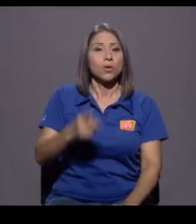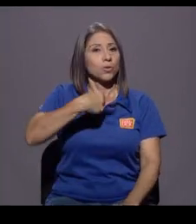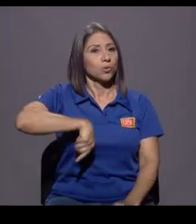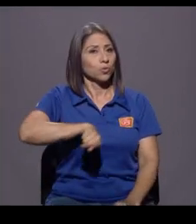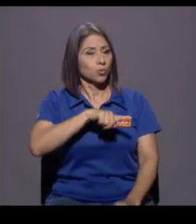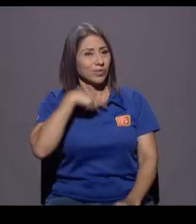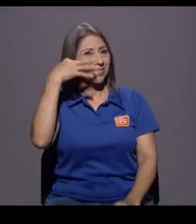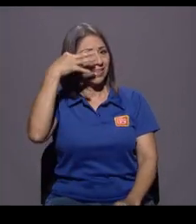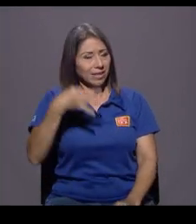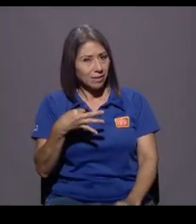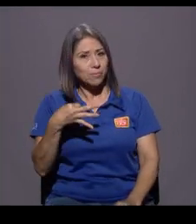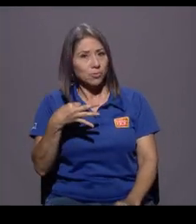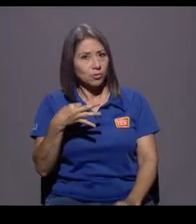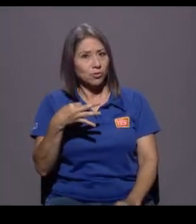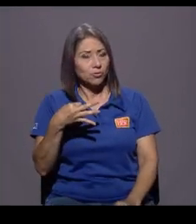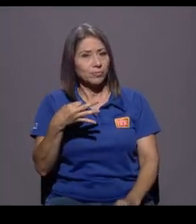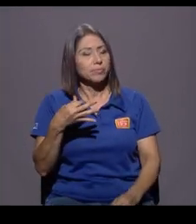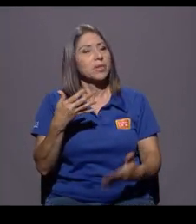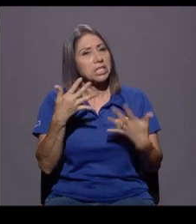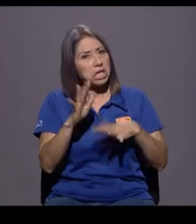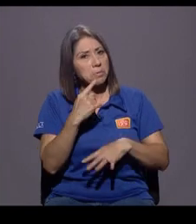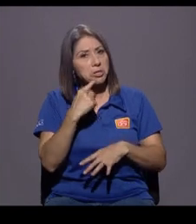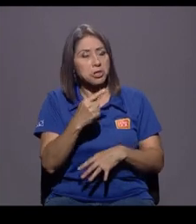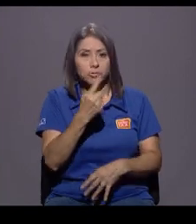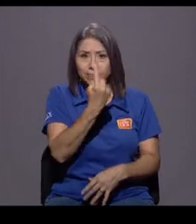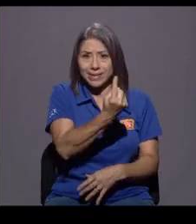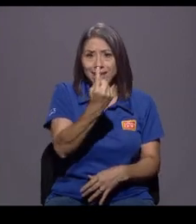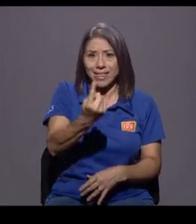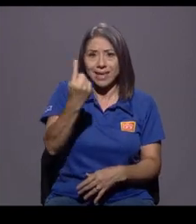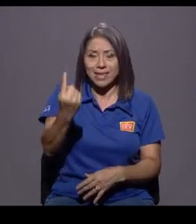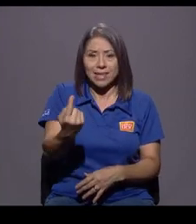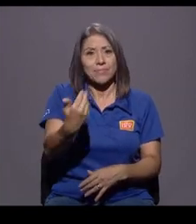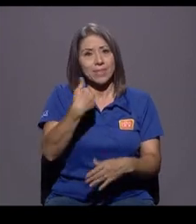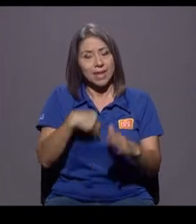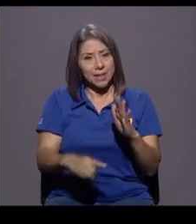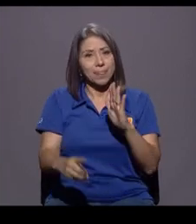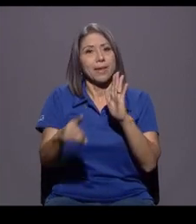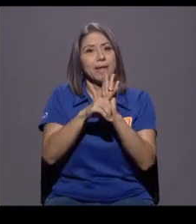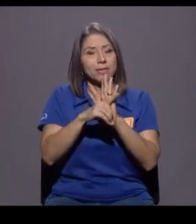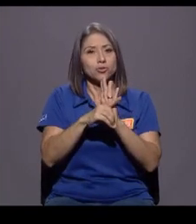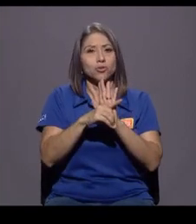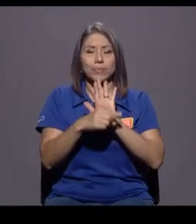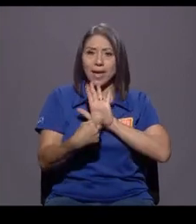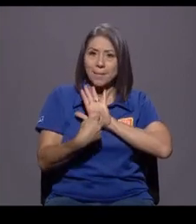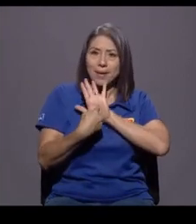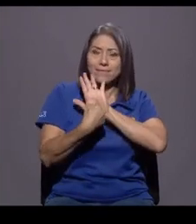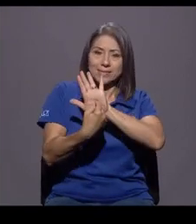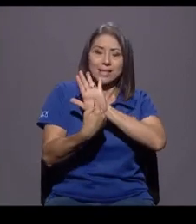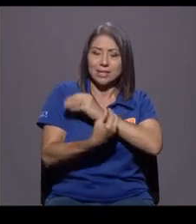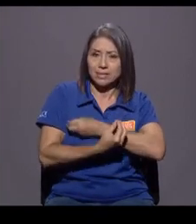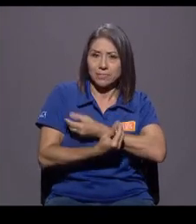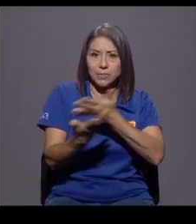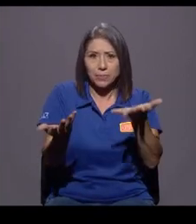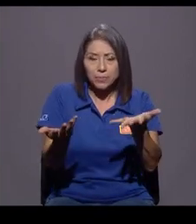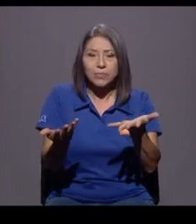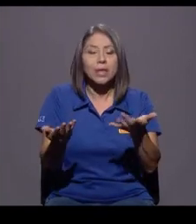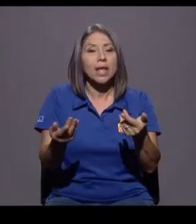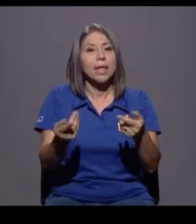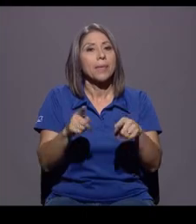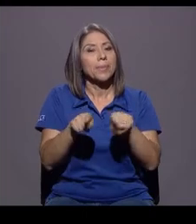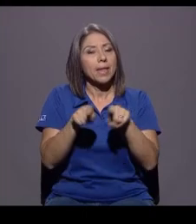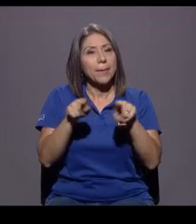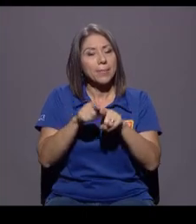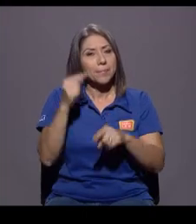Nosotros creemos, y así lo hemos manifestado, que cada quien tiene su derecho a manifestarse tal cual de esa manera, ¿verdad? Sin embargo, también